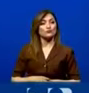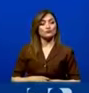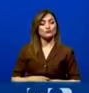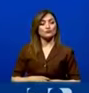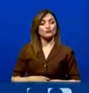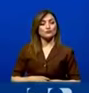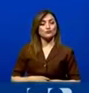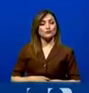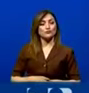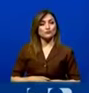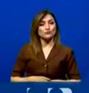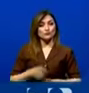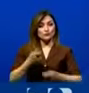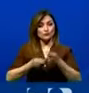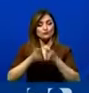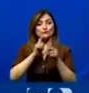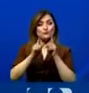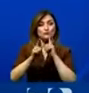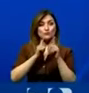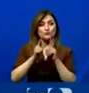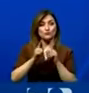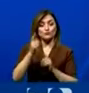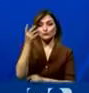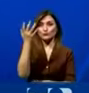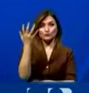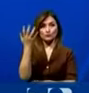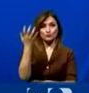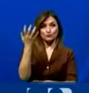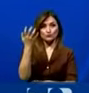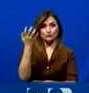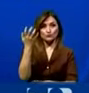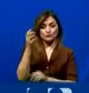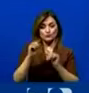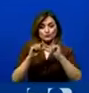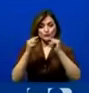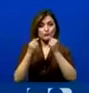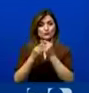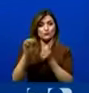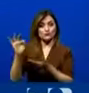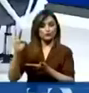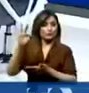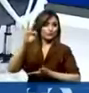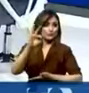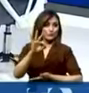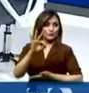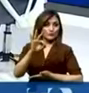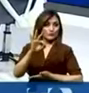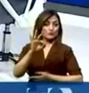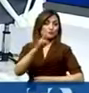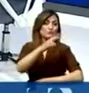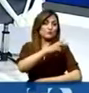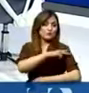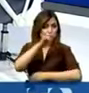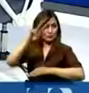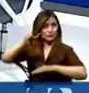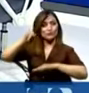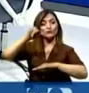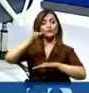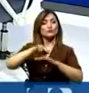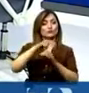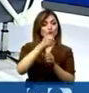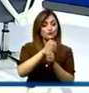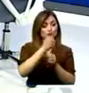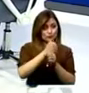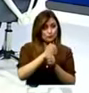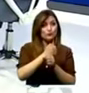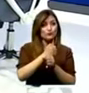de diálogo con los 15 gremios que representan al Magisterio Nacional. Está trabajando con